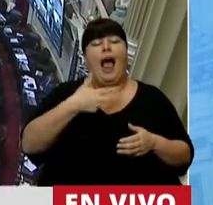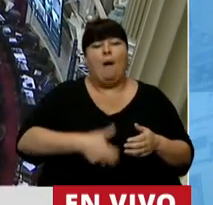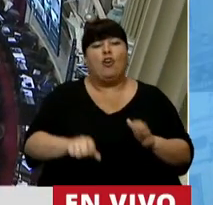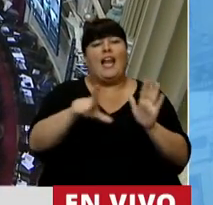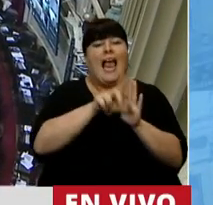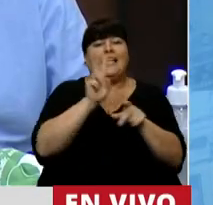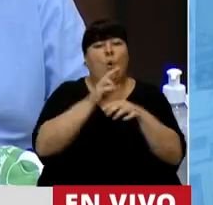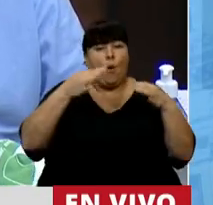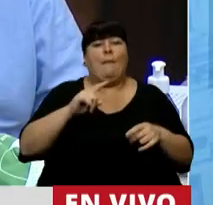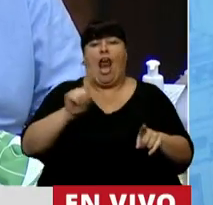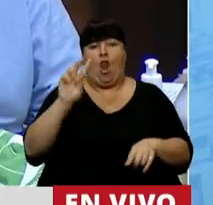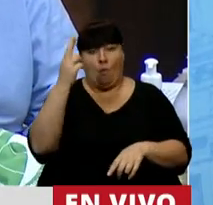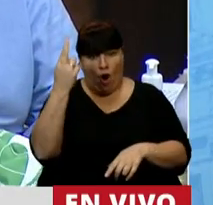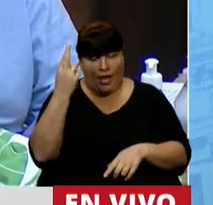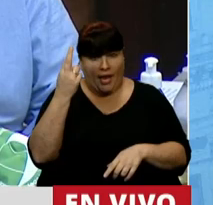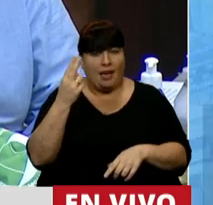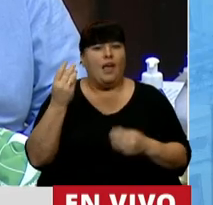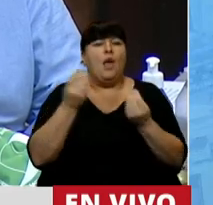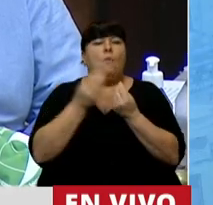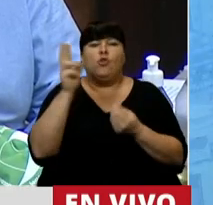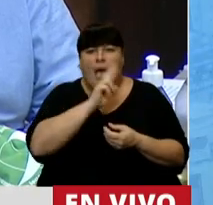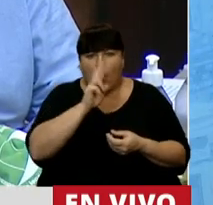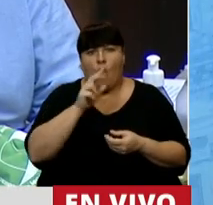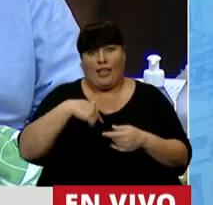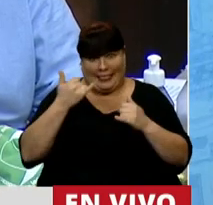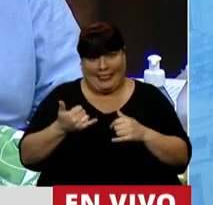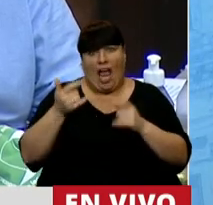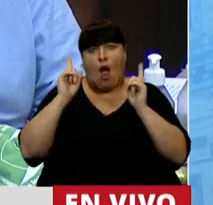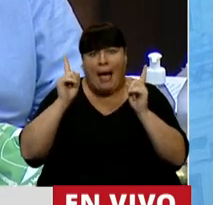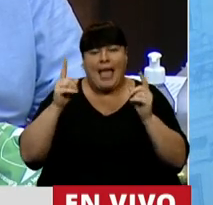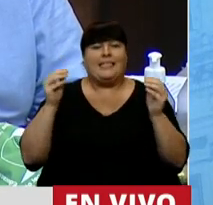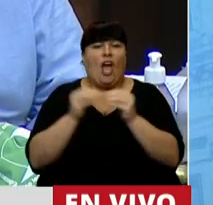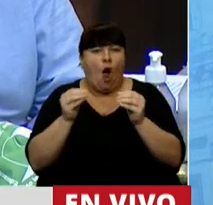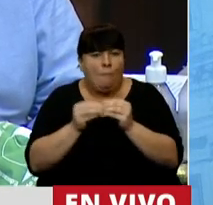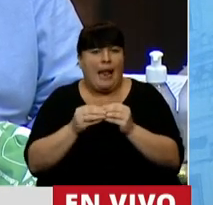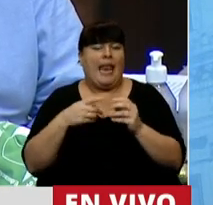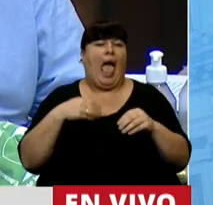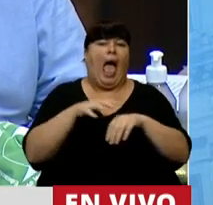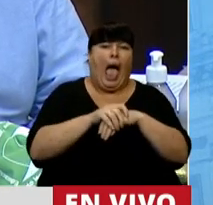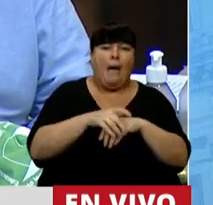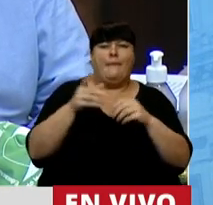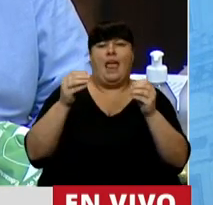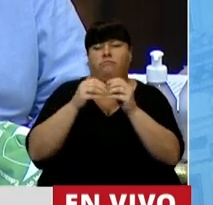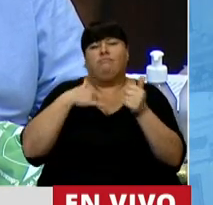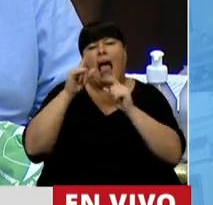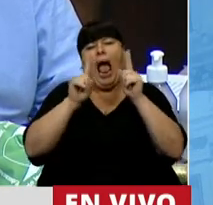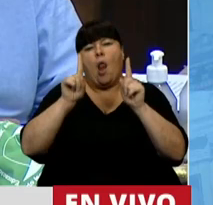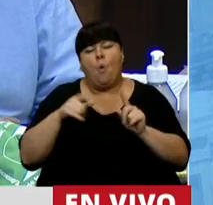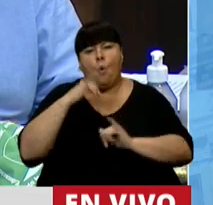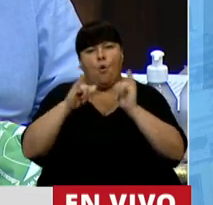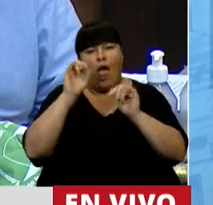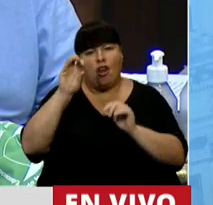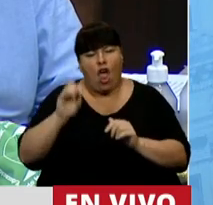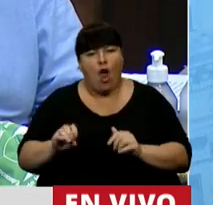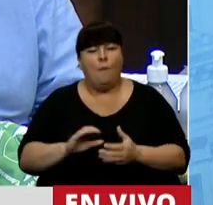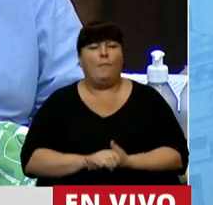seguro y gratuito para no morir. Muchas mujeres, y yo tengo maestras, compañeras, amigas, colegas, quiero nombrar algunas de